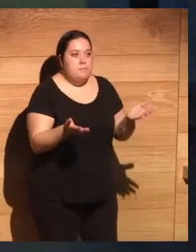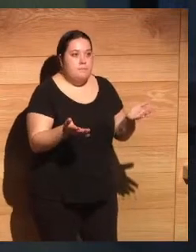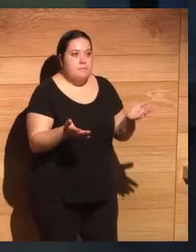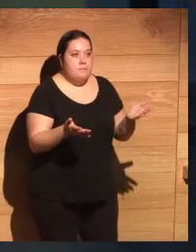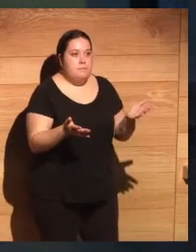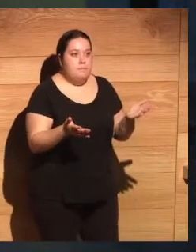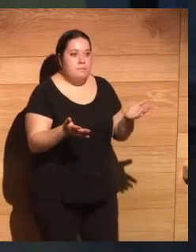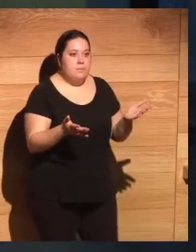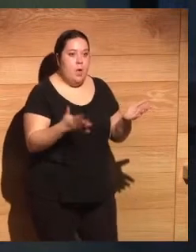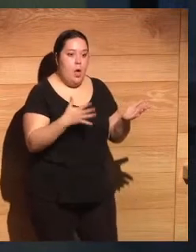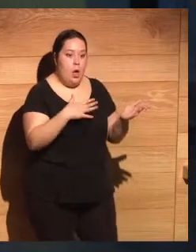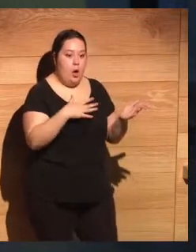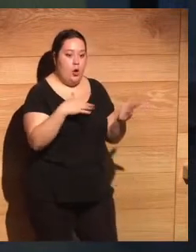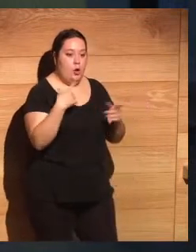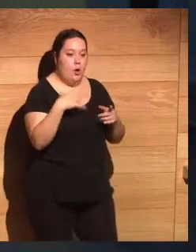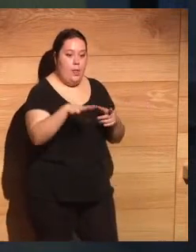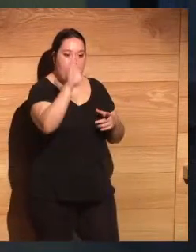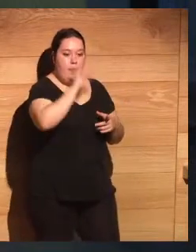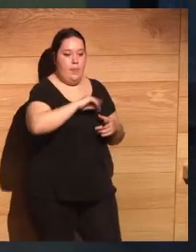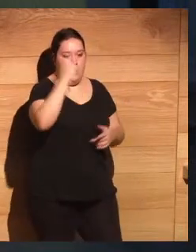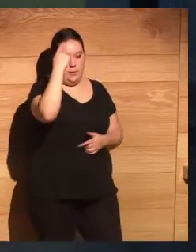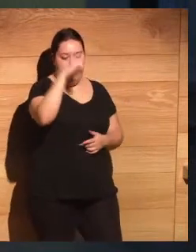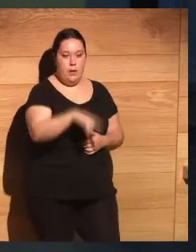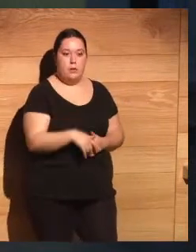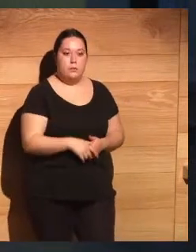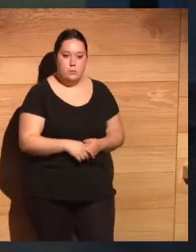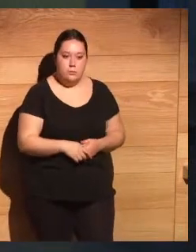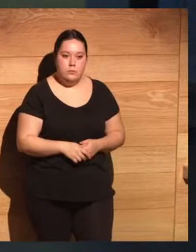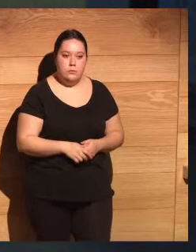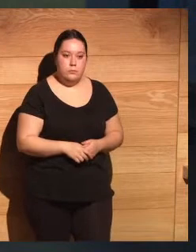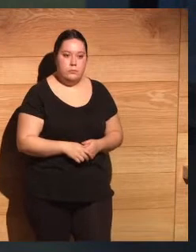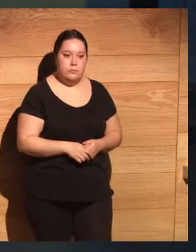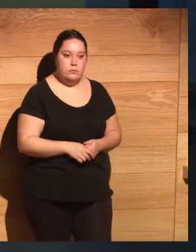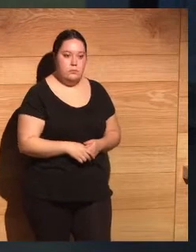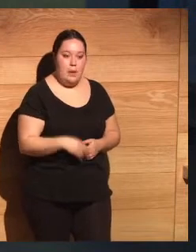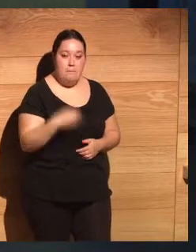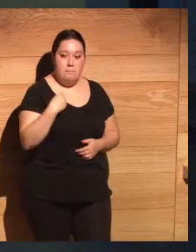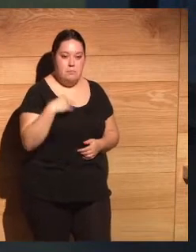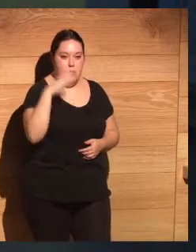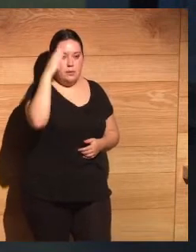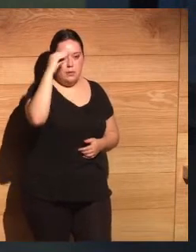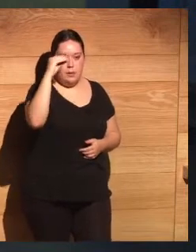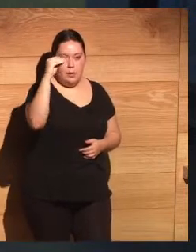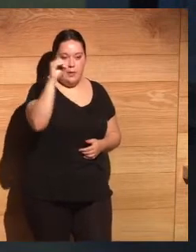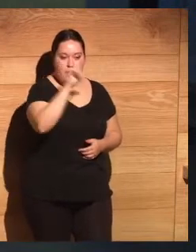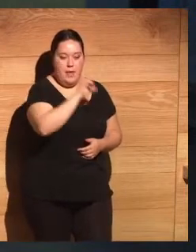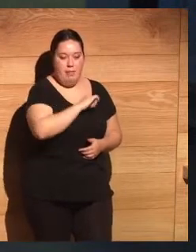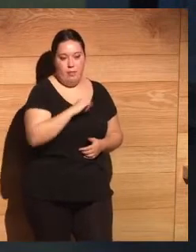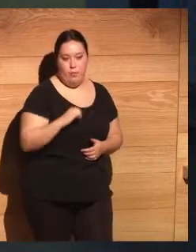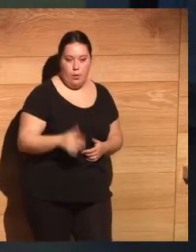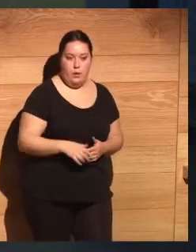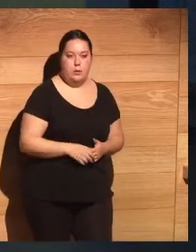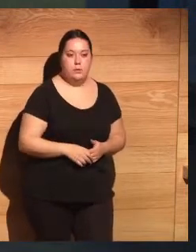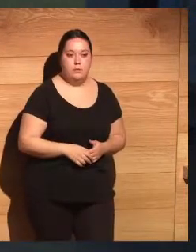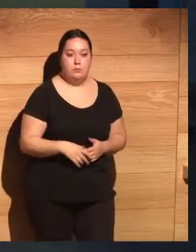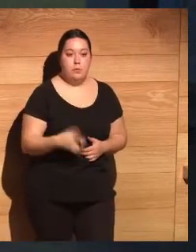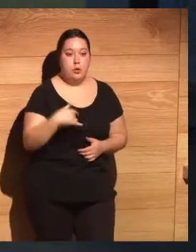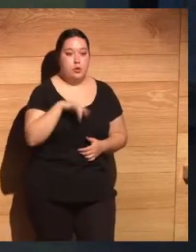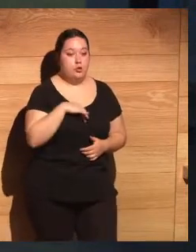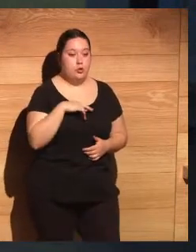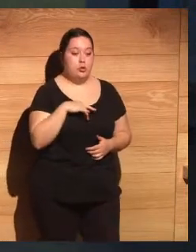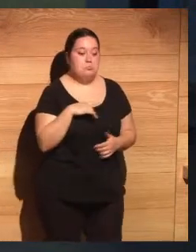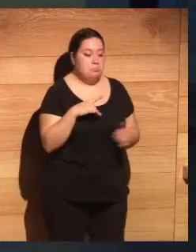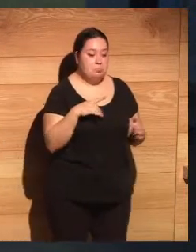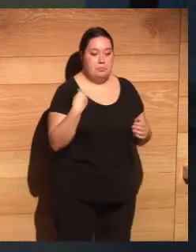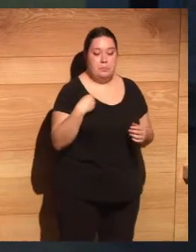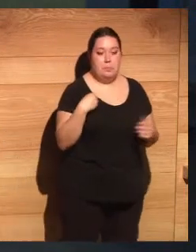de la revolución industrial, pues iban a colonizar a las que no lo hicieron con las mismas inteligencias individuales. Ahora mismo estamos de nuevo en uno